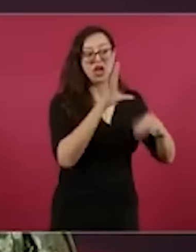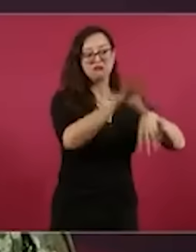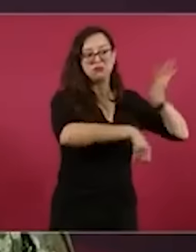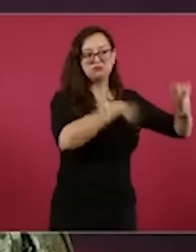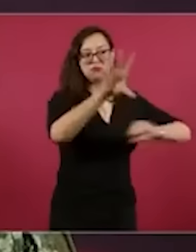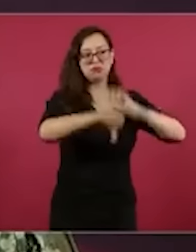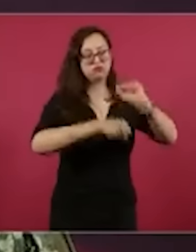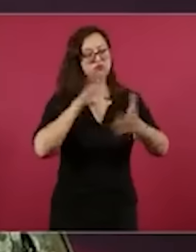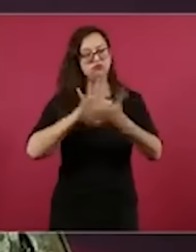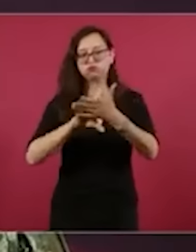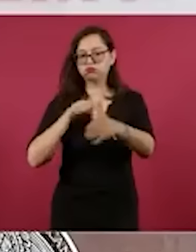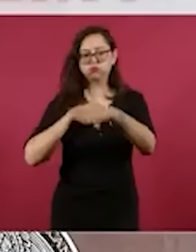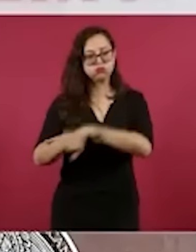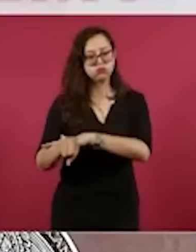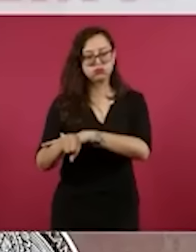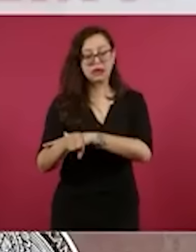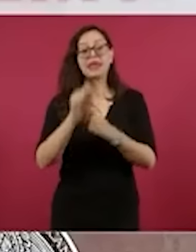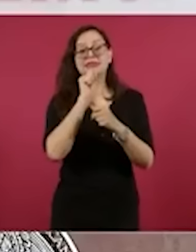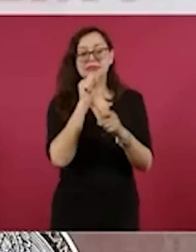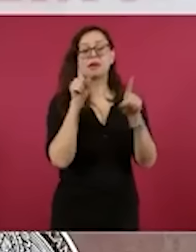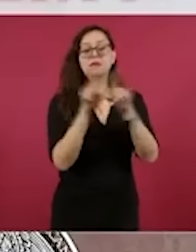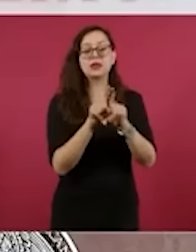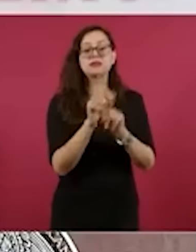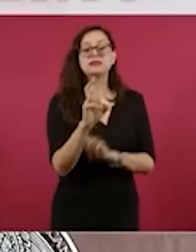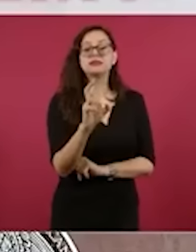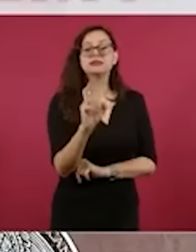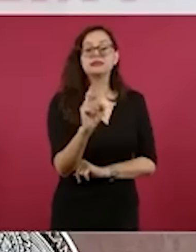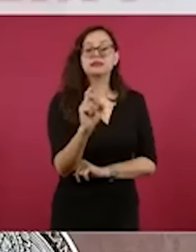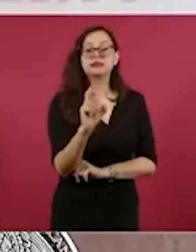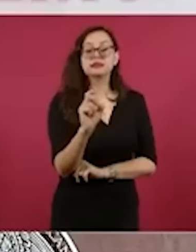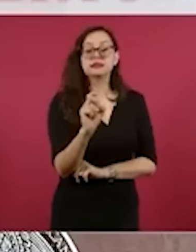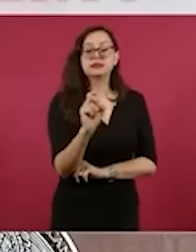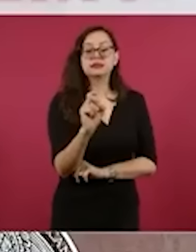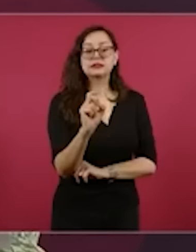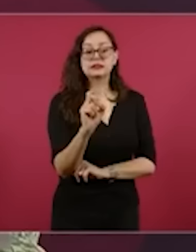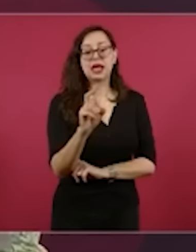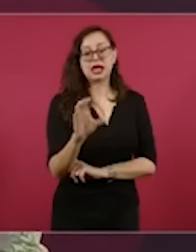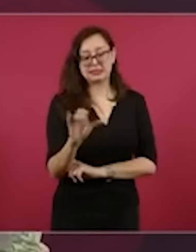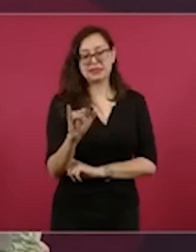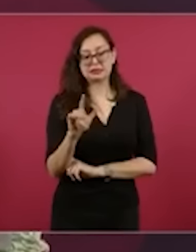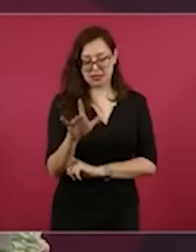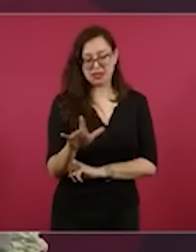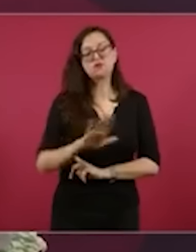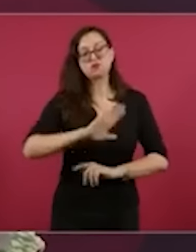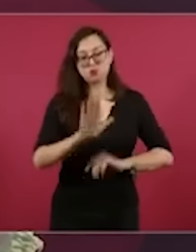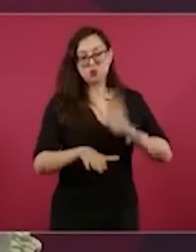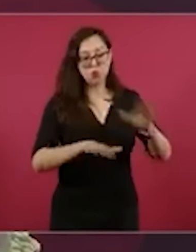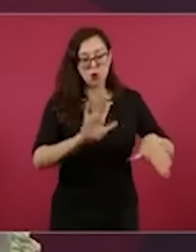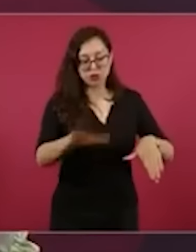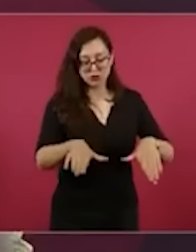registrado también 30 civiles muertos. De estos,